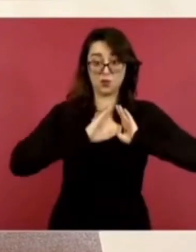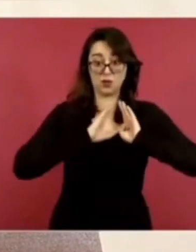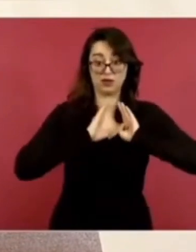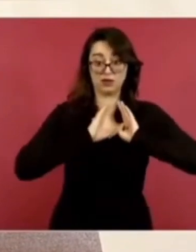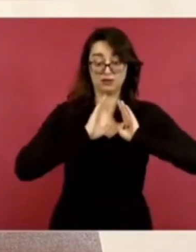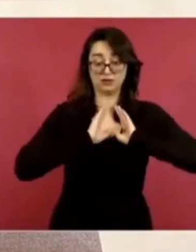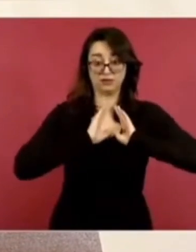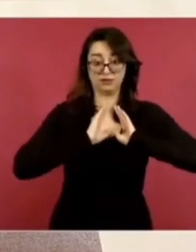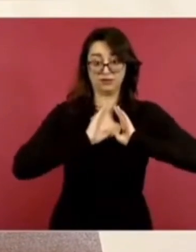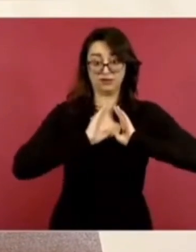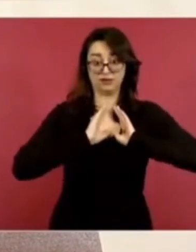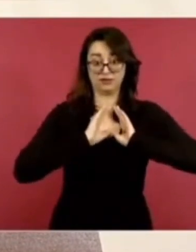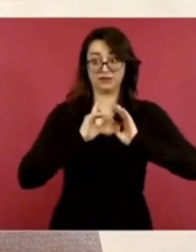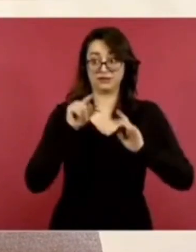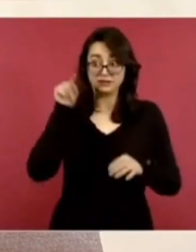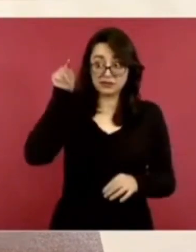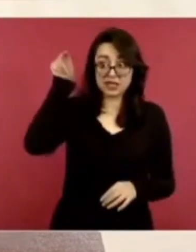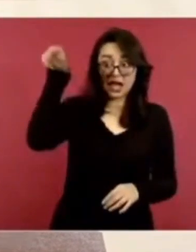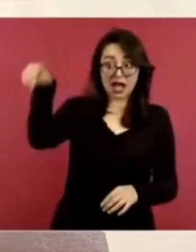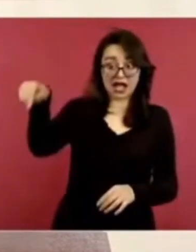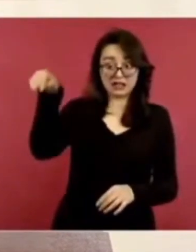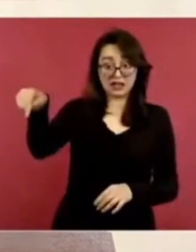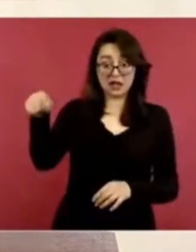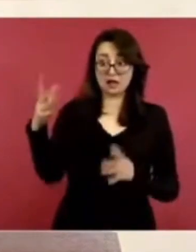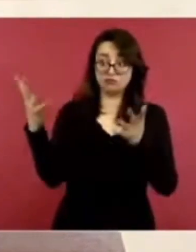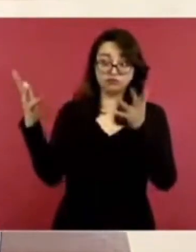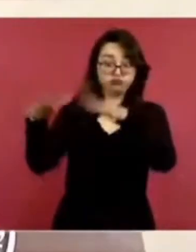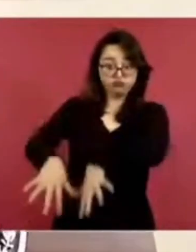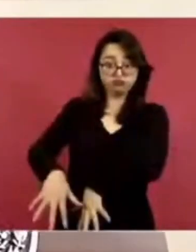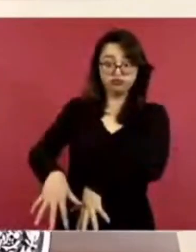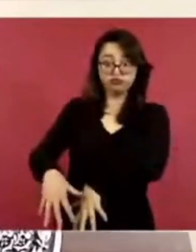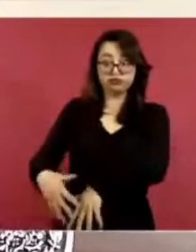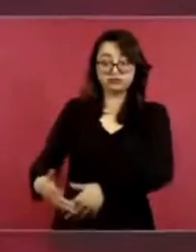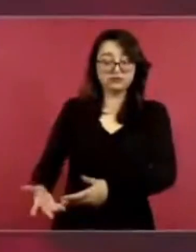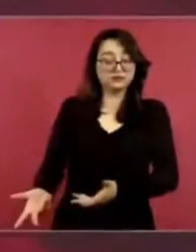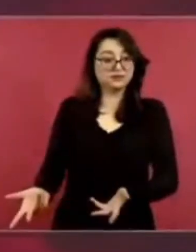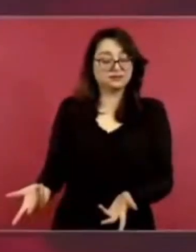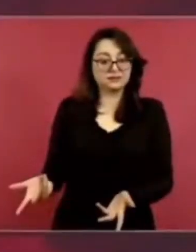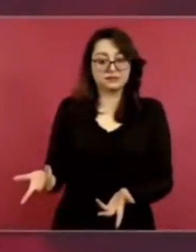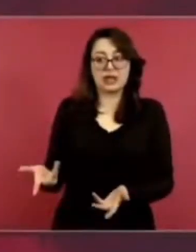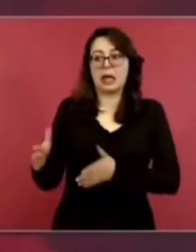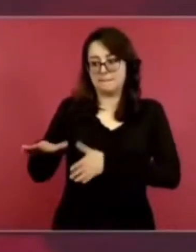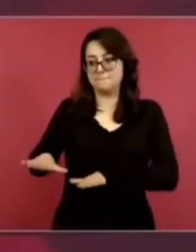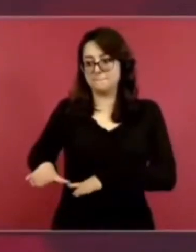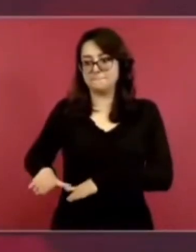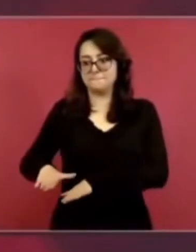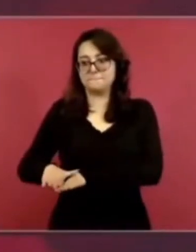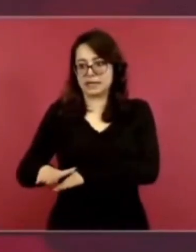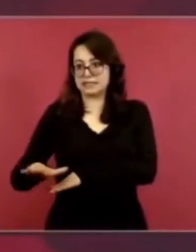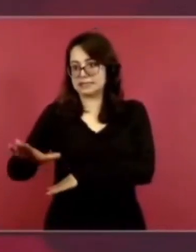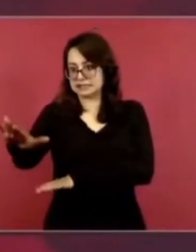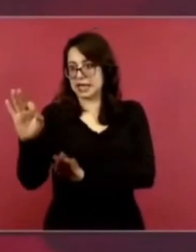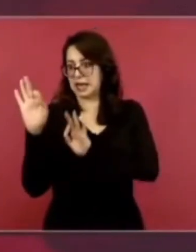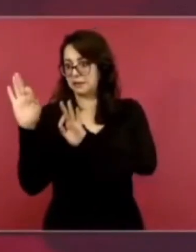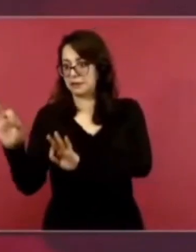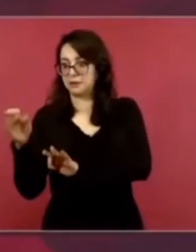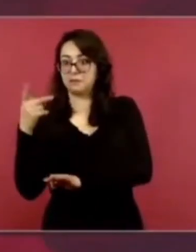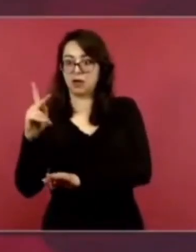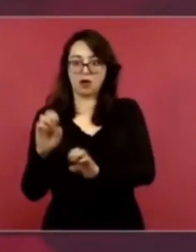tiene destrucción. Afortunadamente, la pista está bien, pero